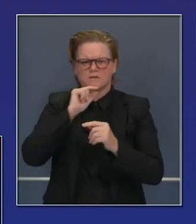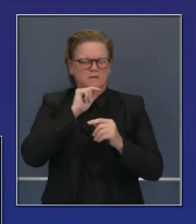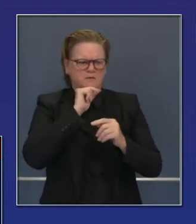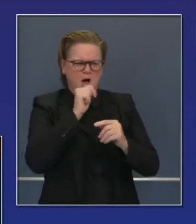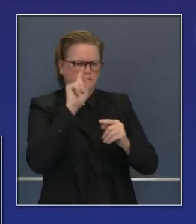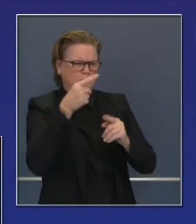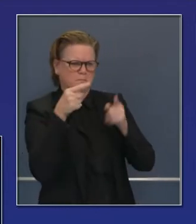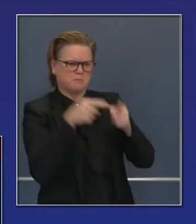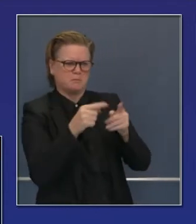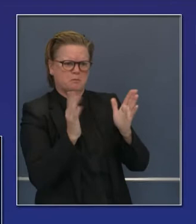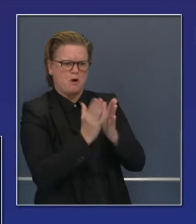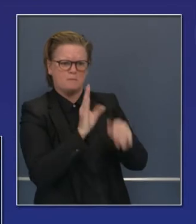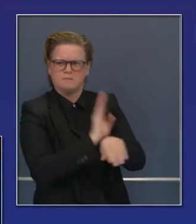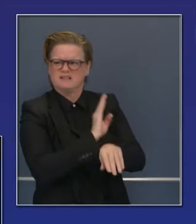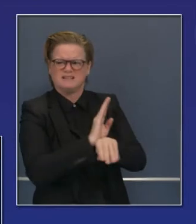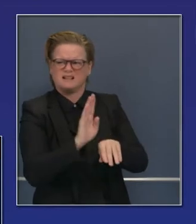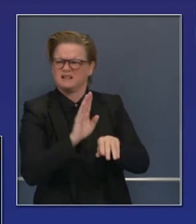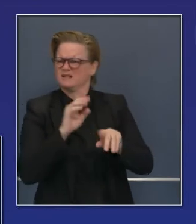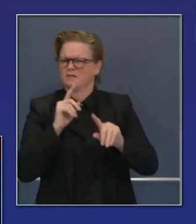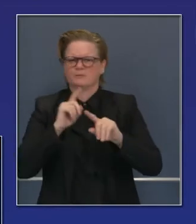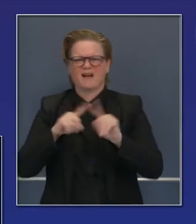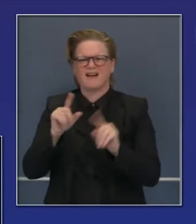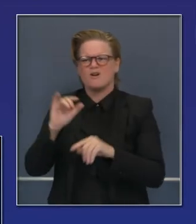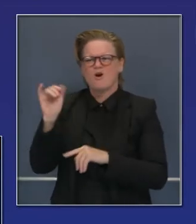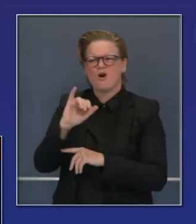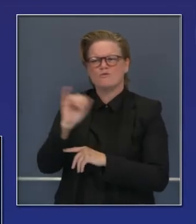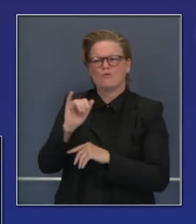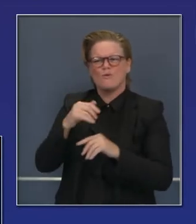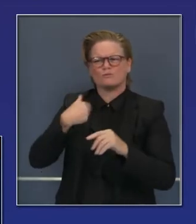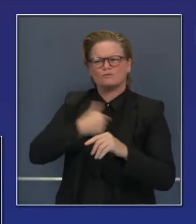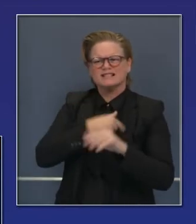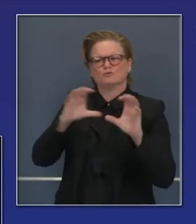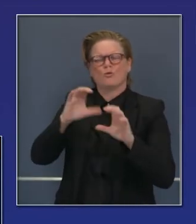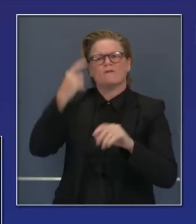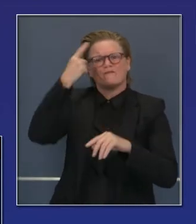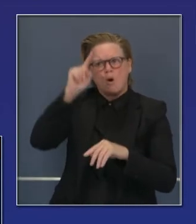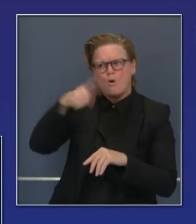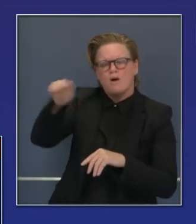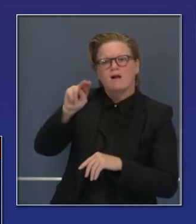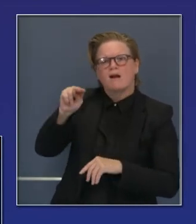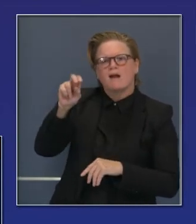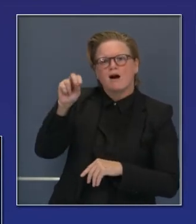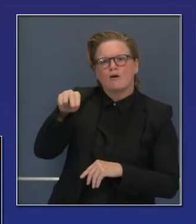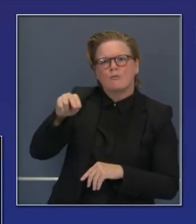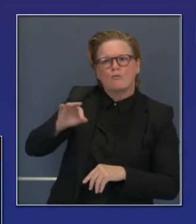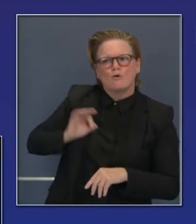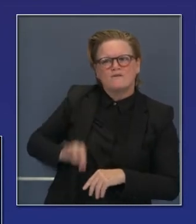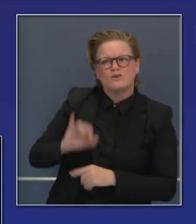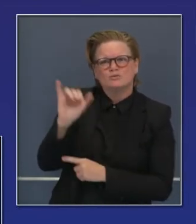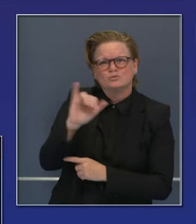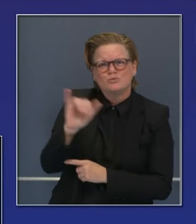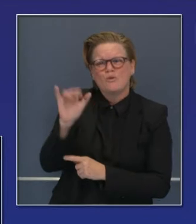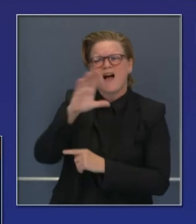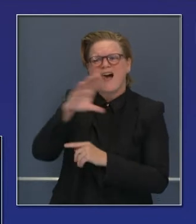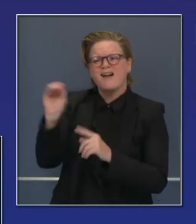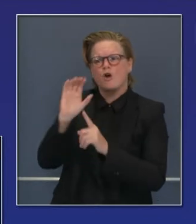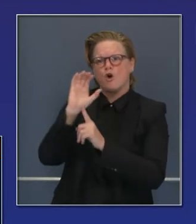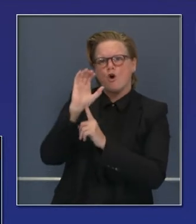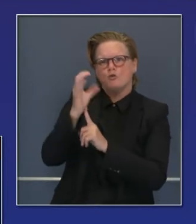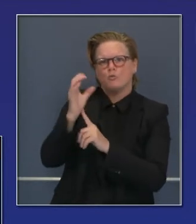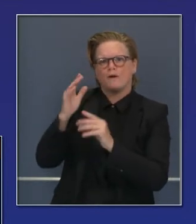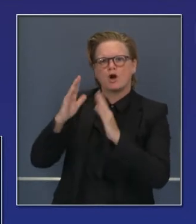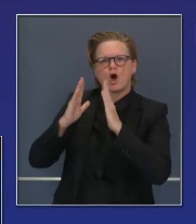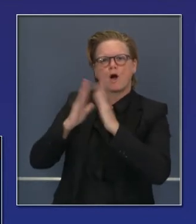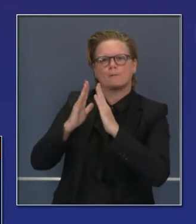para pequeños negocios. Muchos líderes legisladores reiteraron que tenemos que hacer más para organizaciones sin afán de lucro y organizaciones